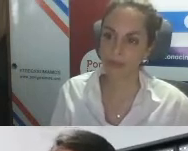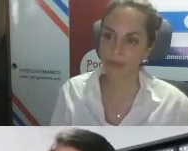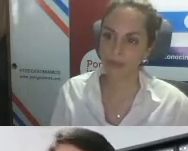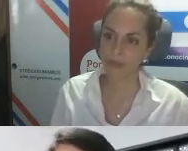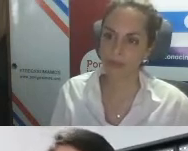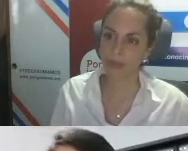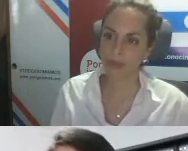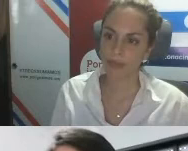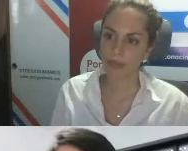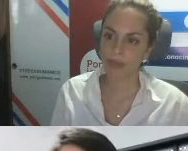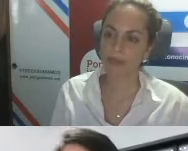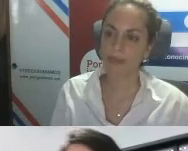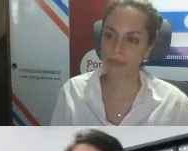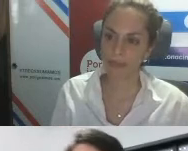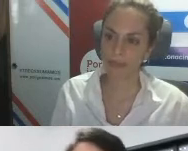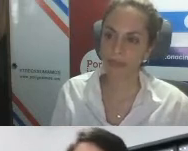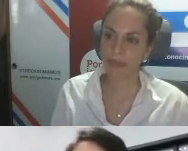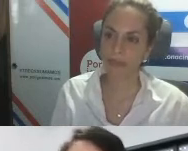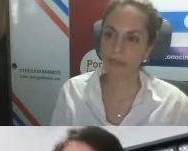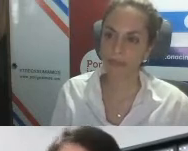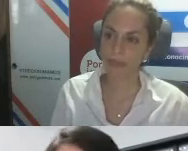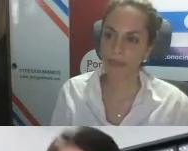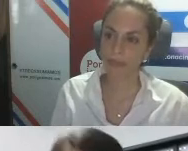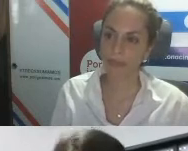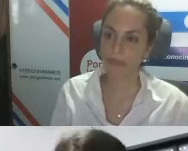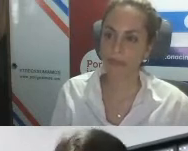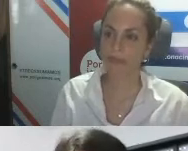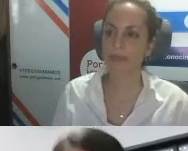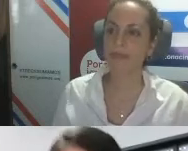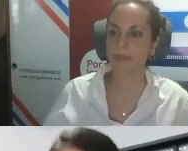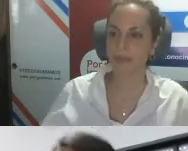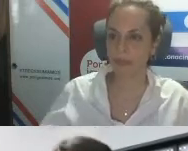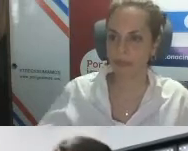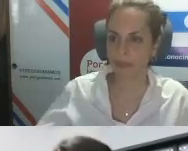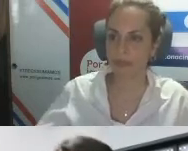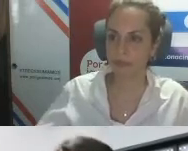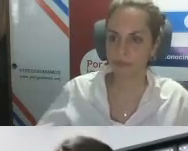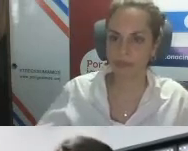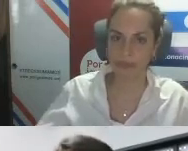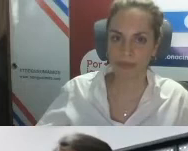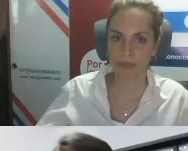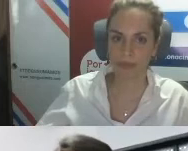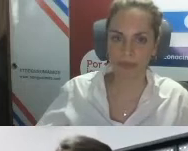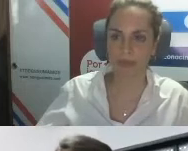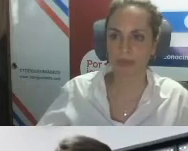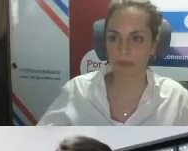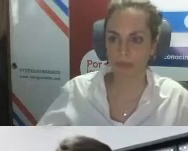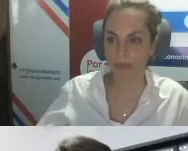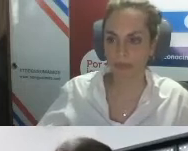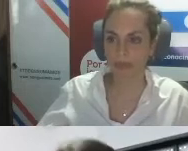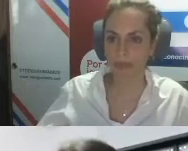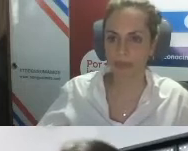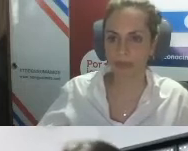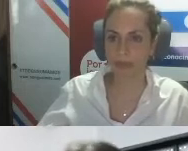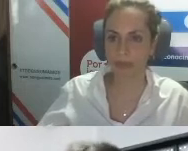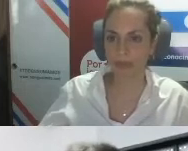el conocimiento y que lo va a decir a la comunidad qué tiene que hacer o de qué forma sino que al contrario lo que busca es facilitar esos